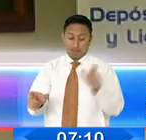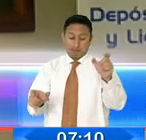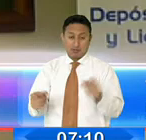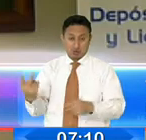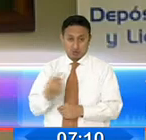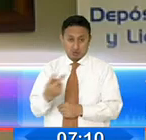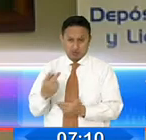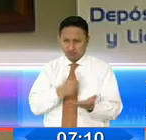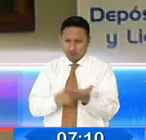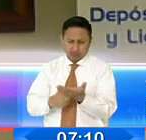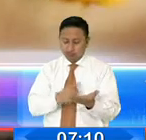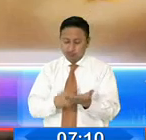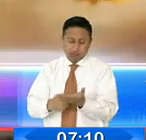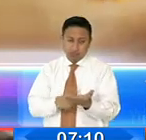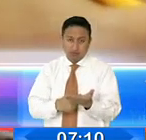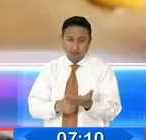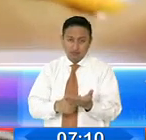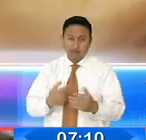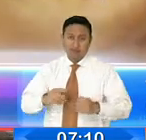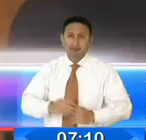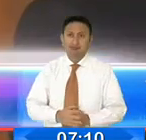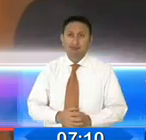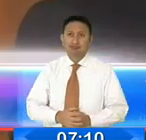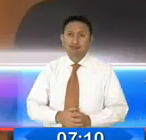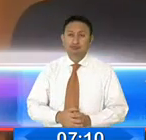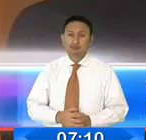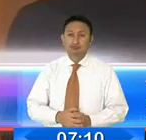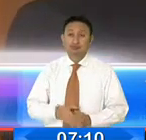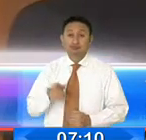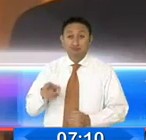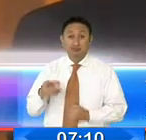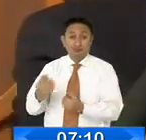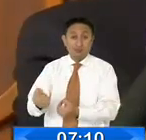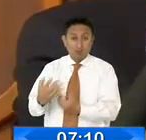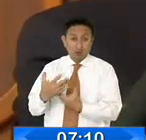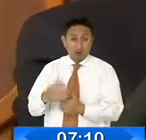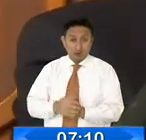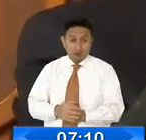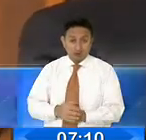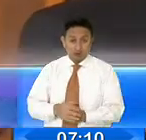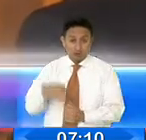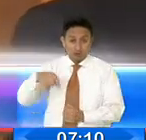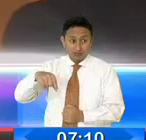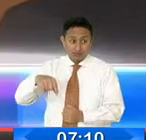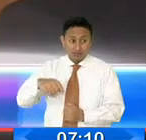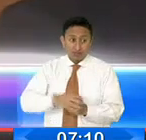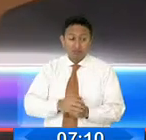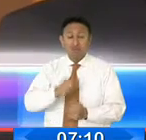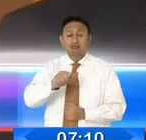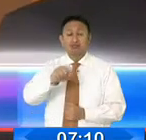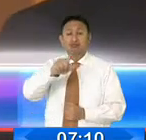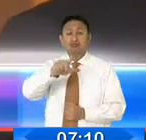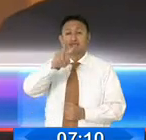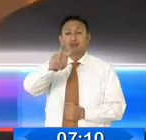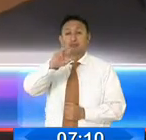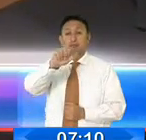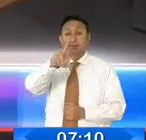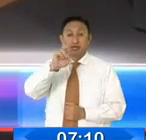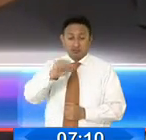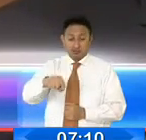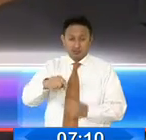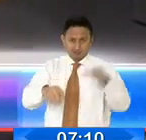y un ex funcionario prófugo. Pero ese informe que le entregó el señor Álvarez al Ispol es falso,